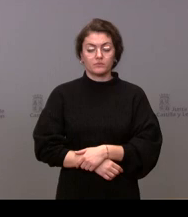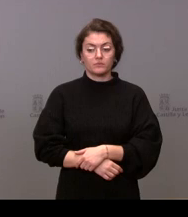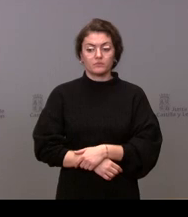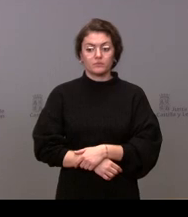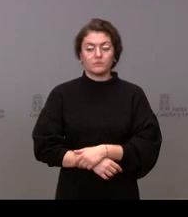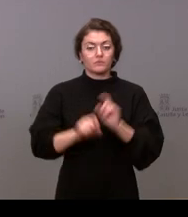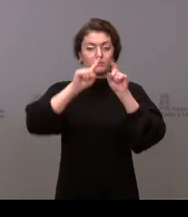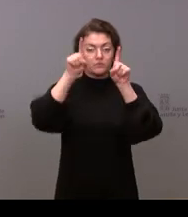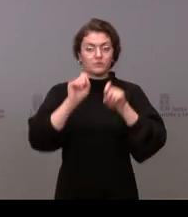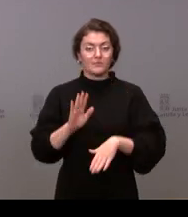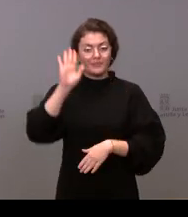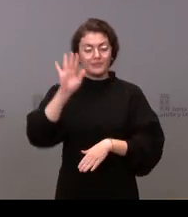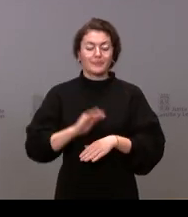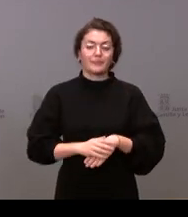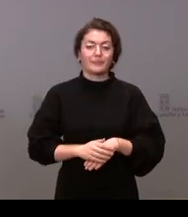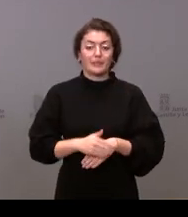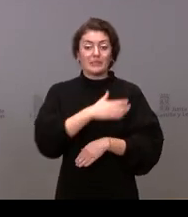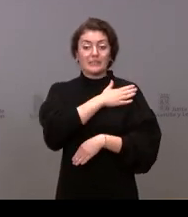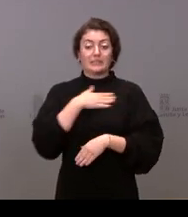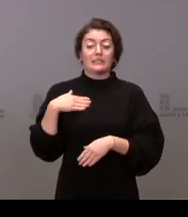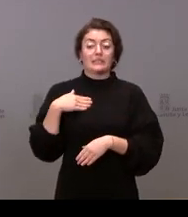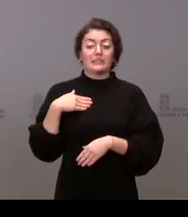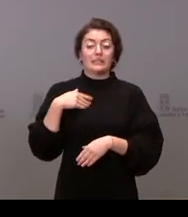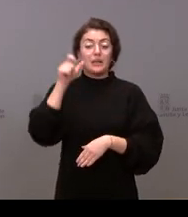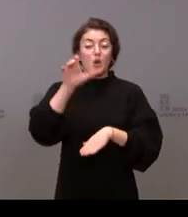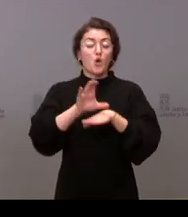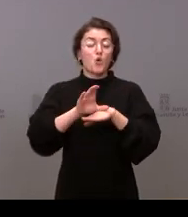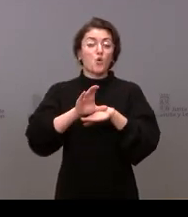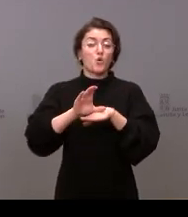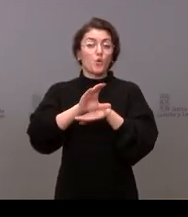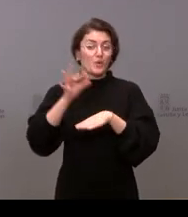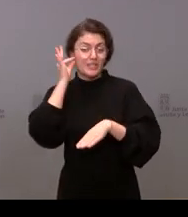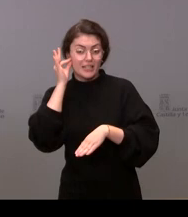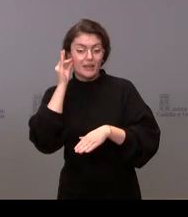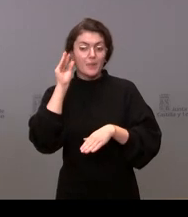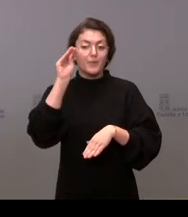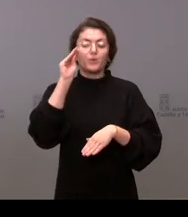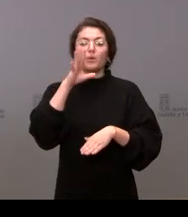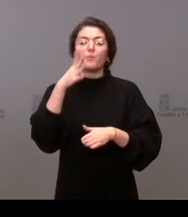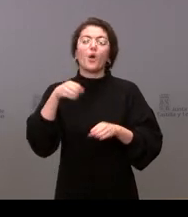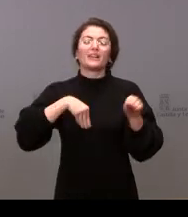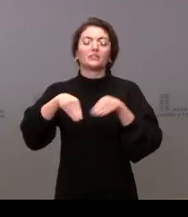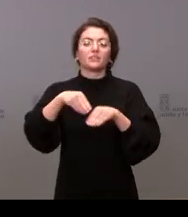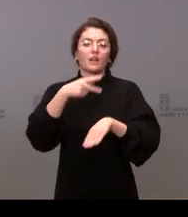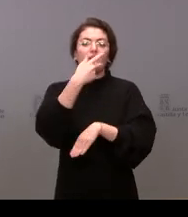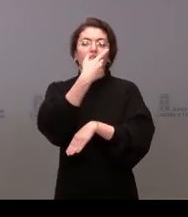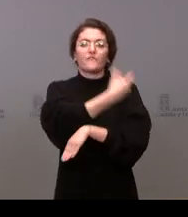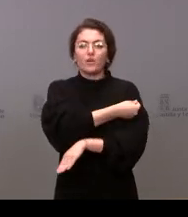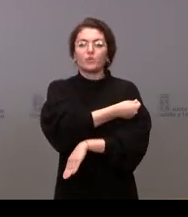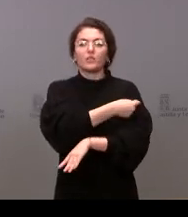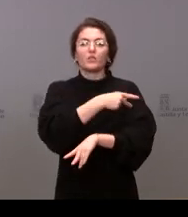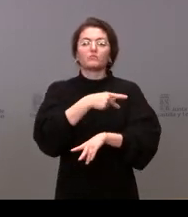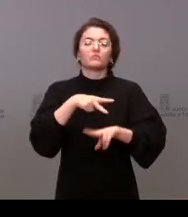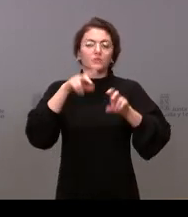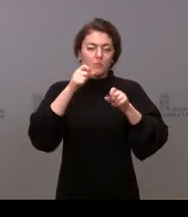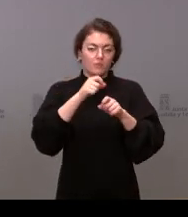Sí, yo quería preguntarle a la consejera por la estrategia de vacunación que se va a seguir, referido a varios aspectos.